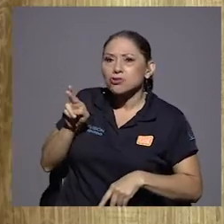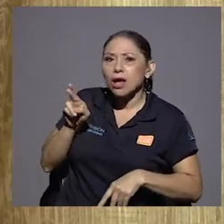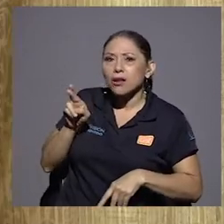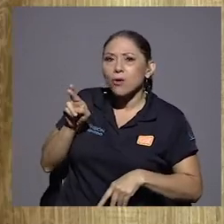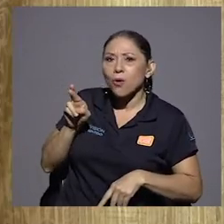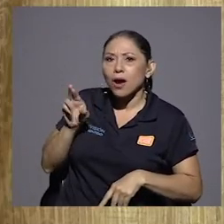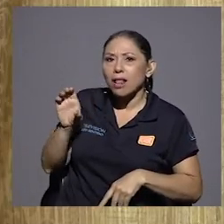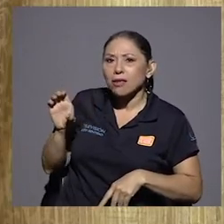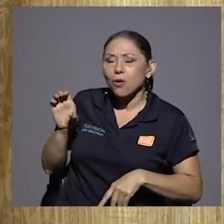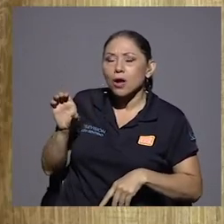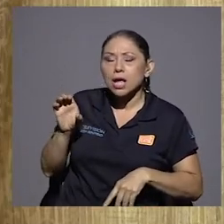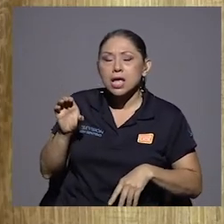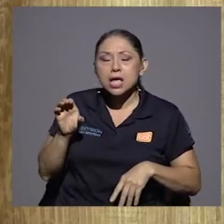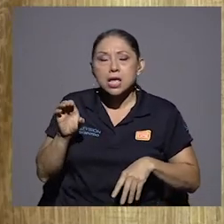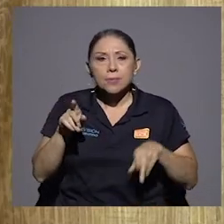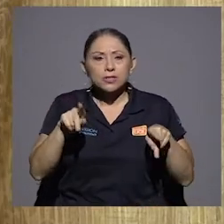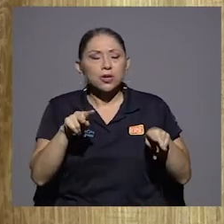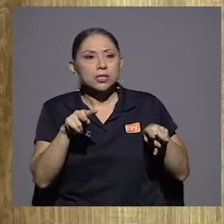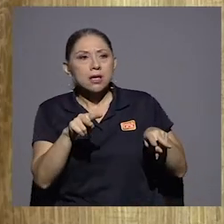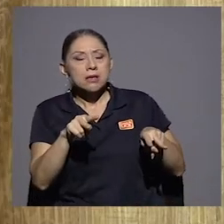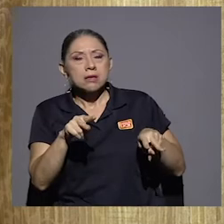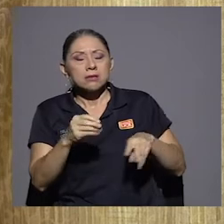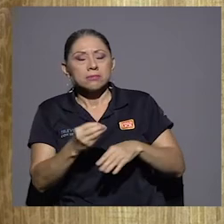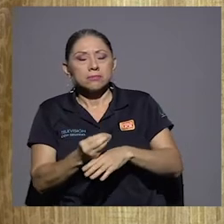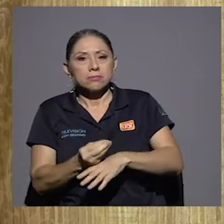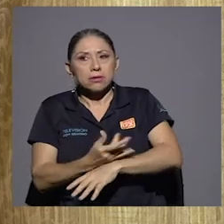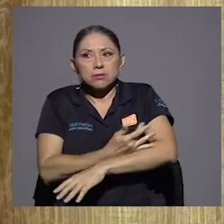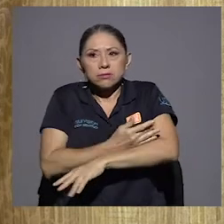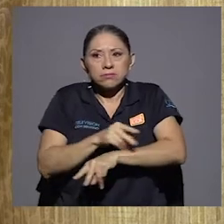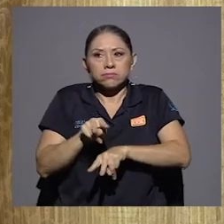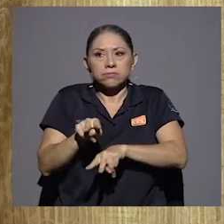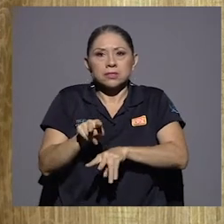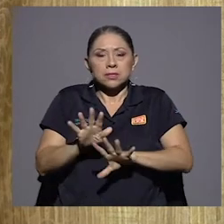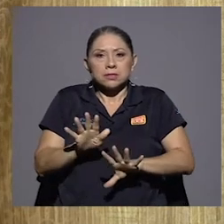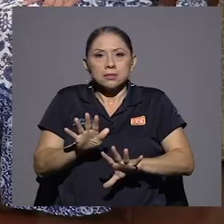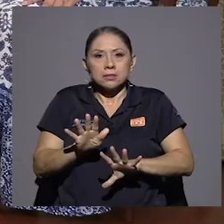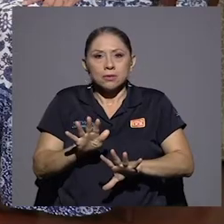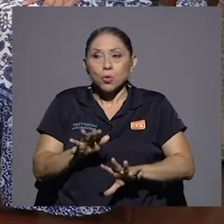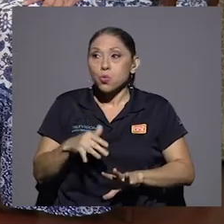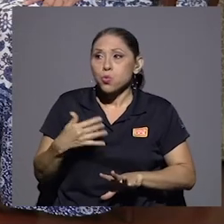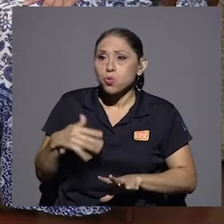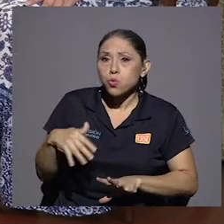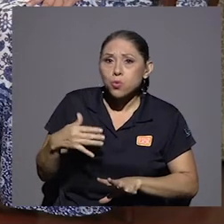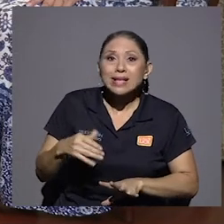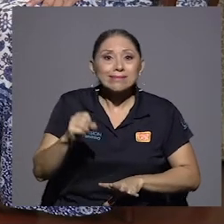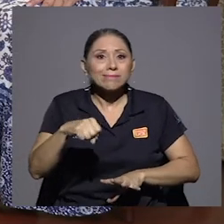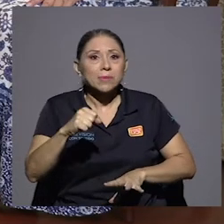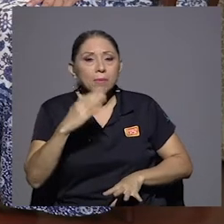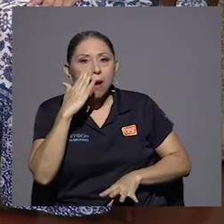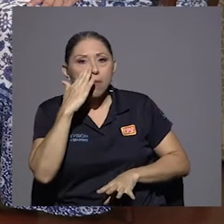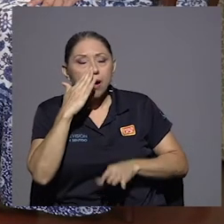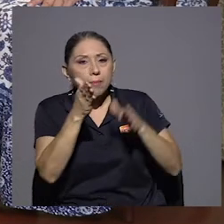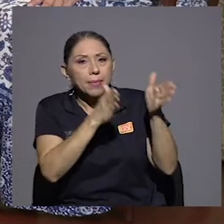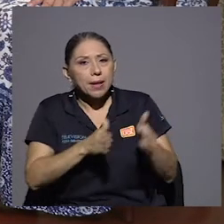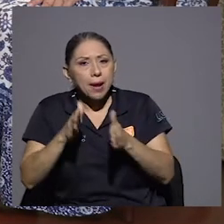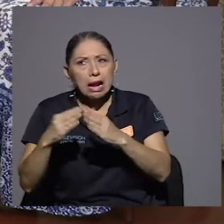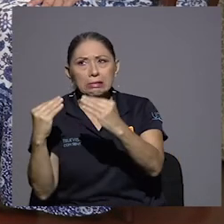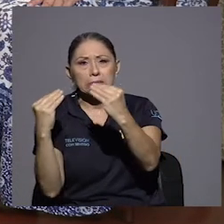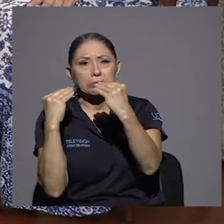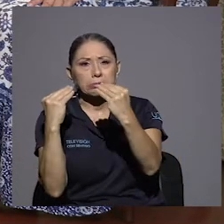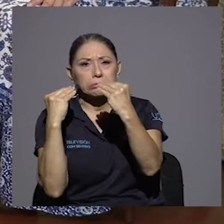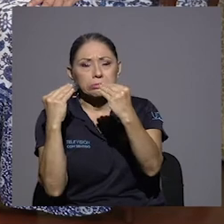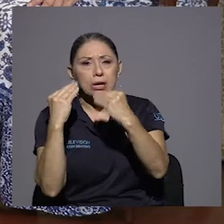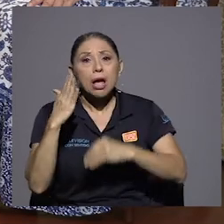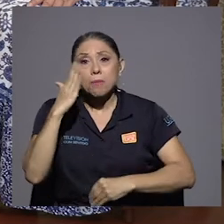Qué tensión, ¿verdad? Sí. En ese momento. Mi mamá nos preparó, mi mamá nos preparó. Mi mamá fue una mujer que nos enseñó a no tener